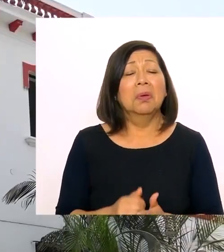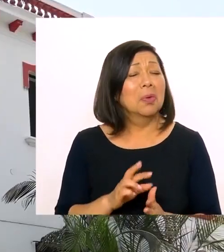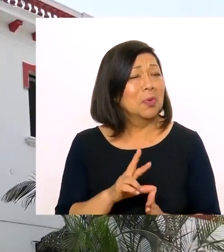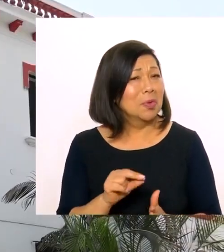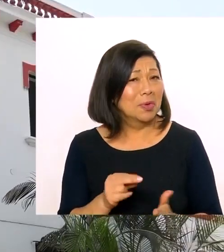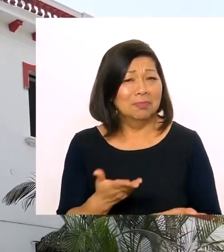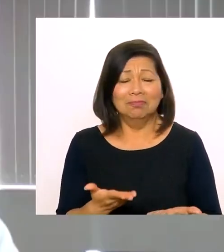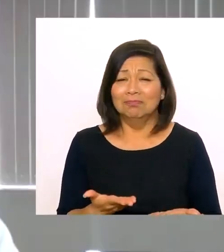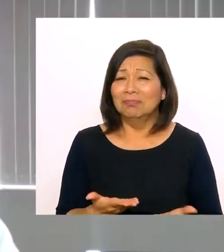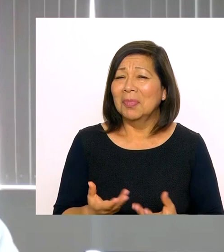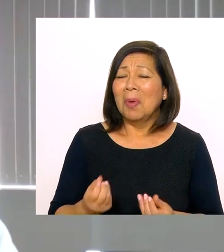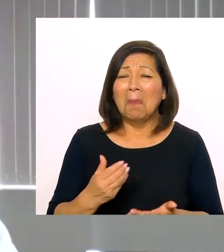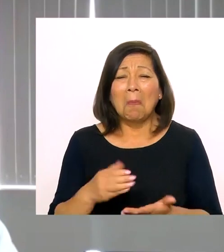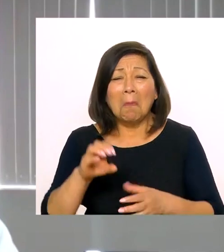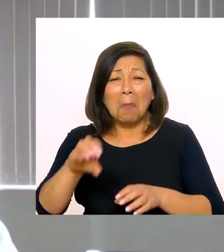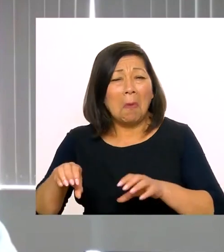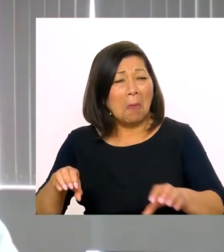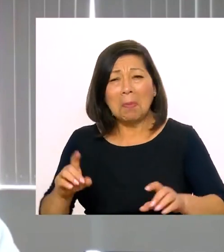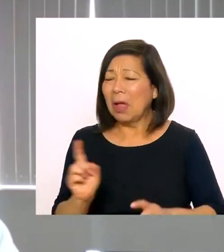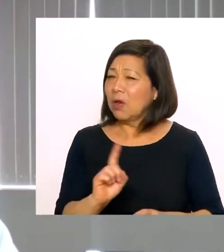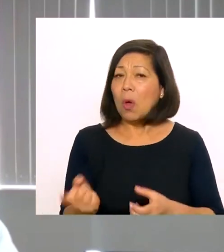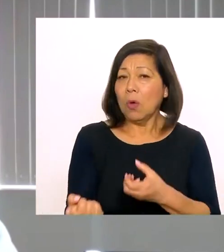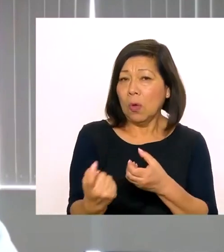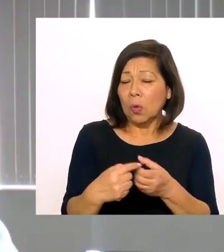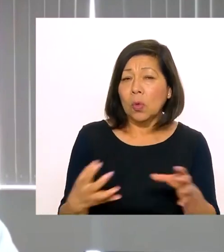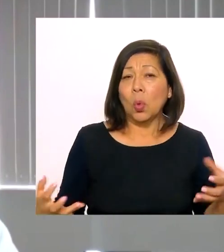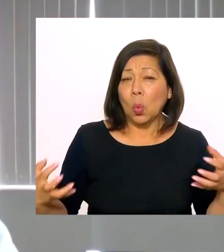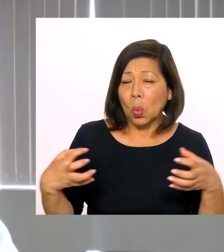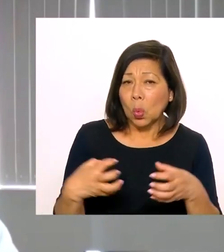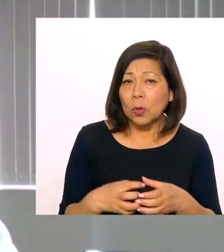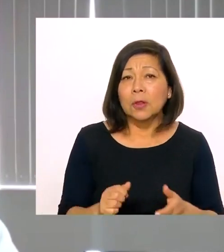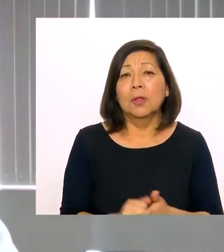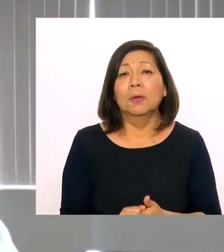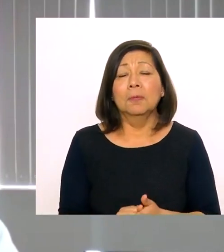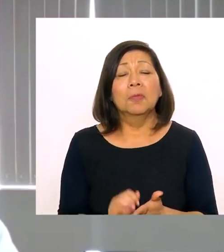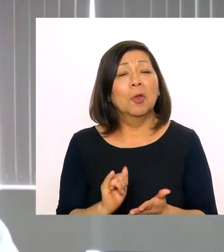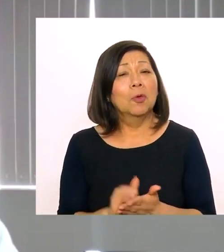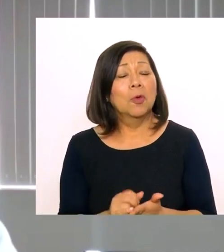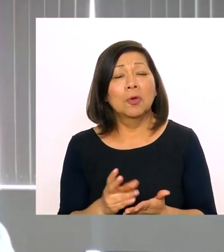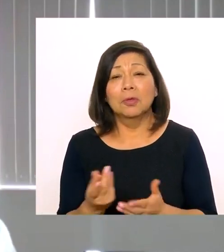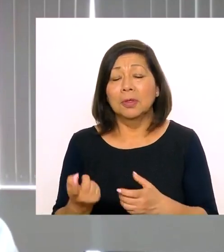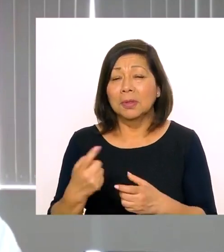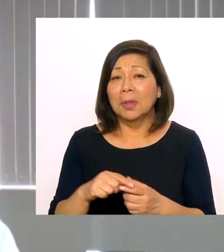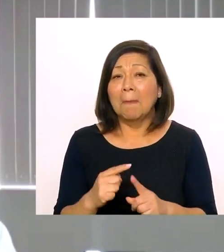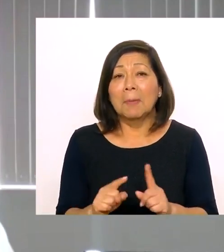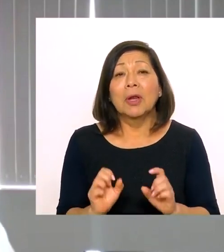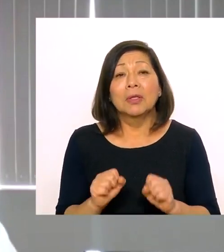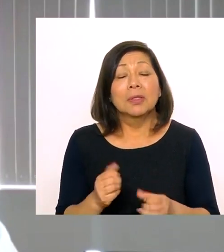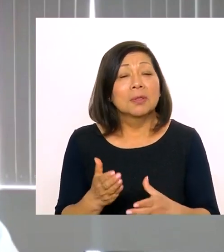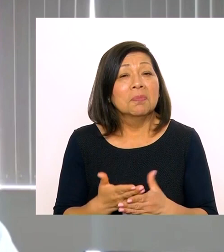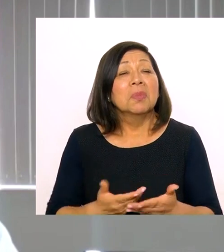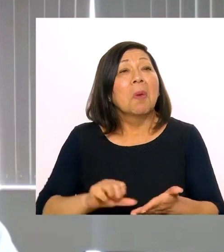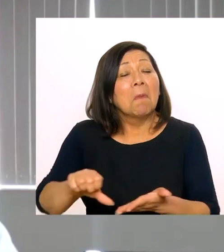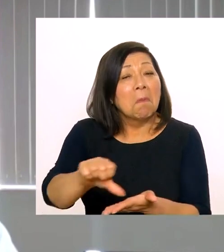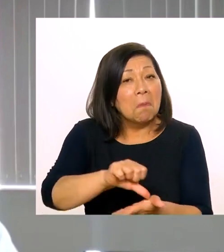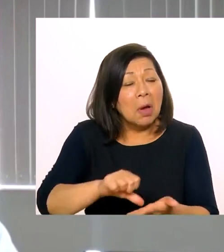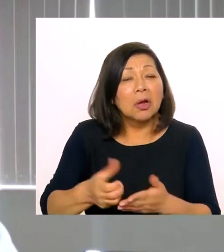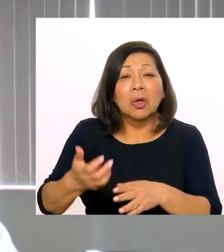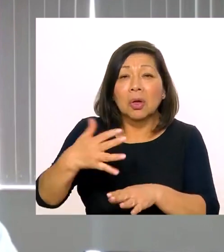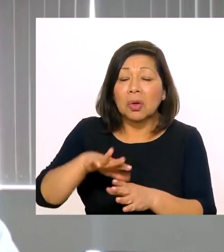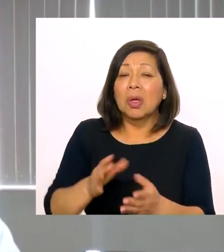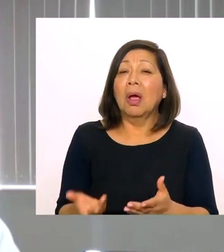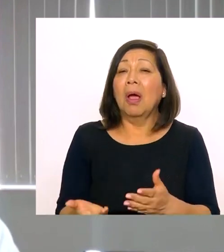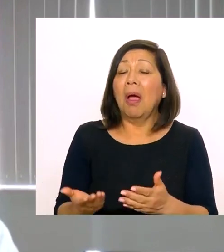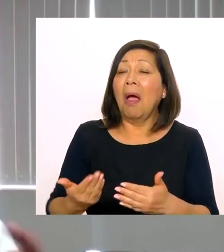componente accesible está incorporado en los proyectos. Ya notemos, pues, haciéndolo como parche posterior a la inversión y detecten uno que no se